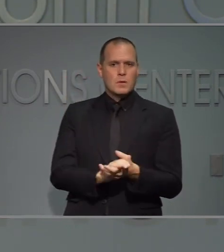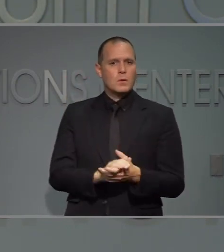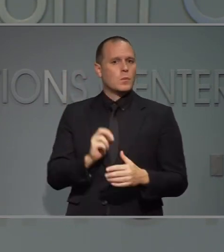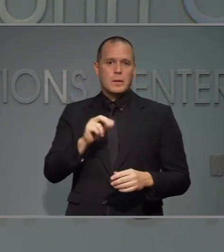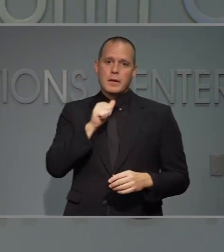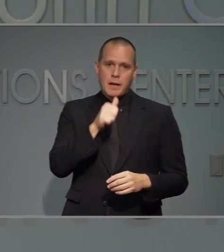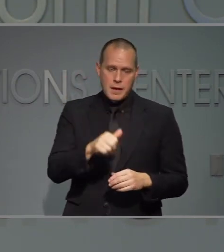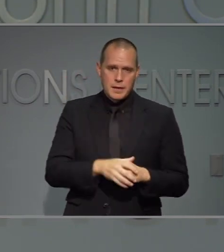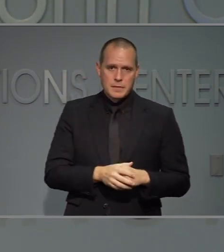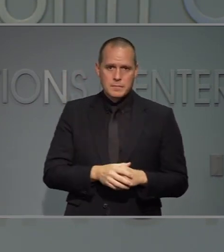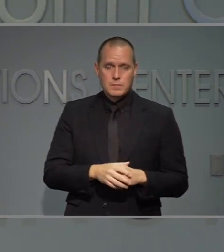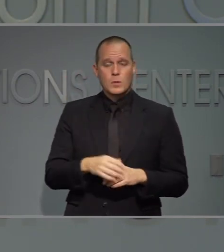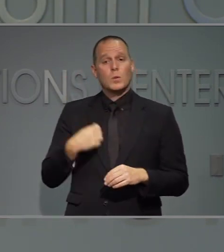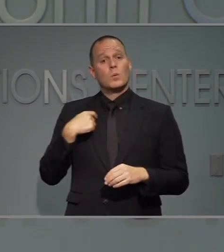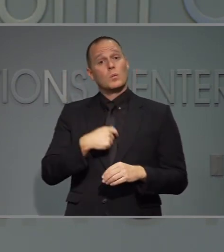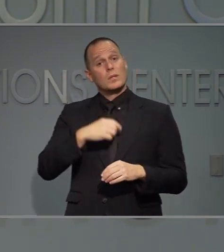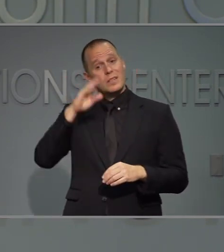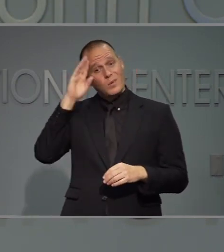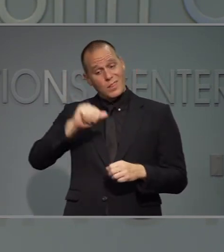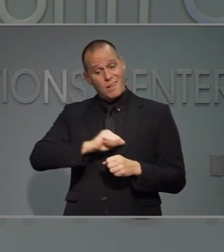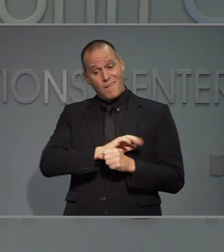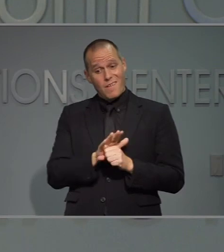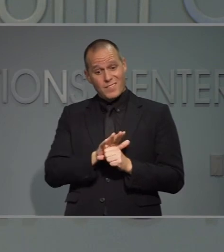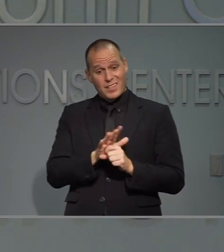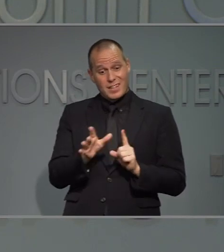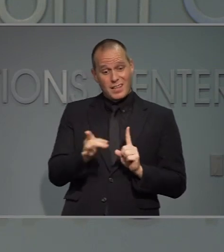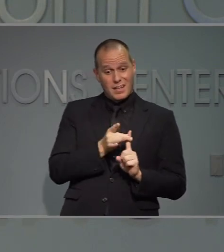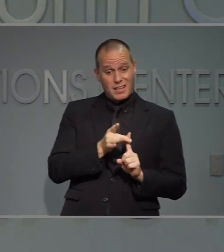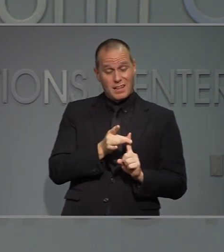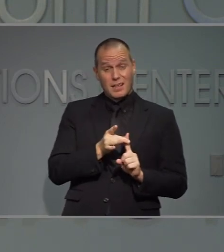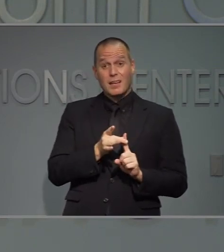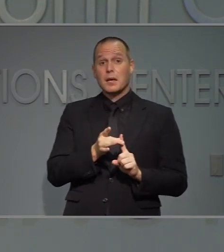Y tener muchas personas reunidas en un lugar puede.